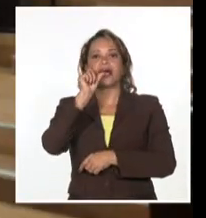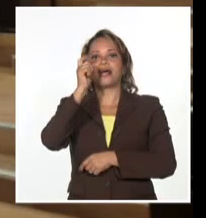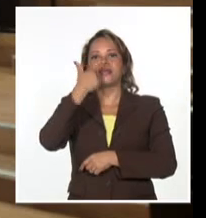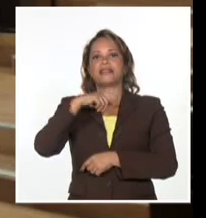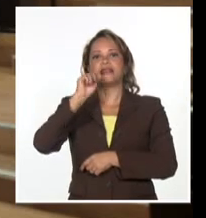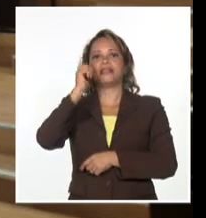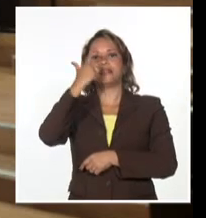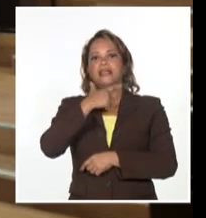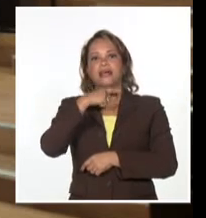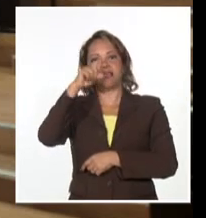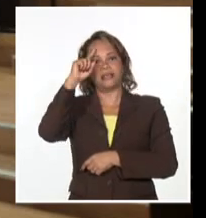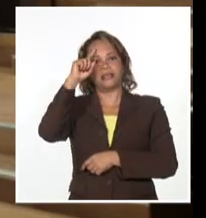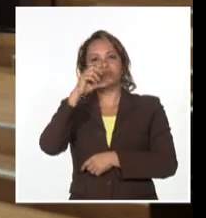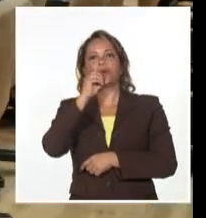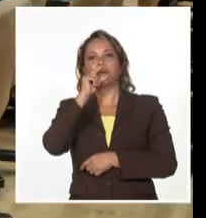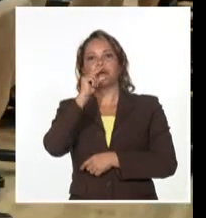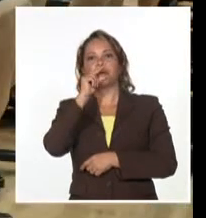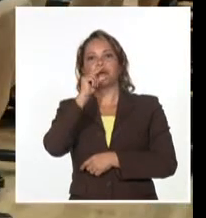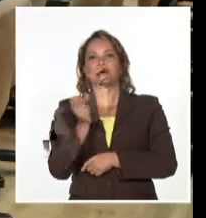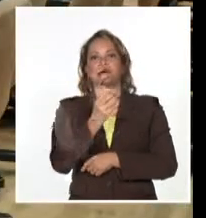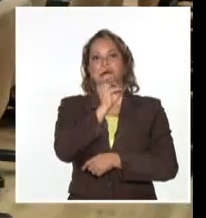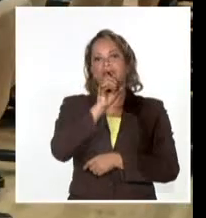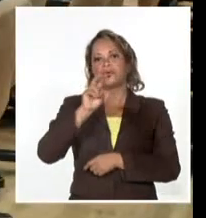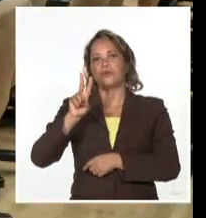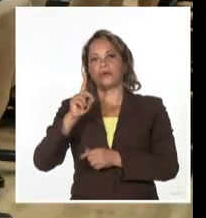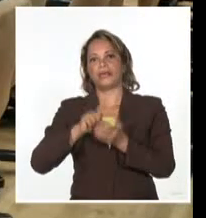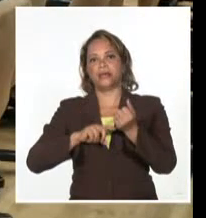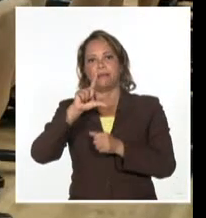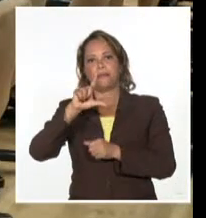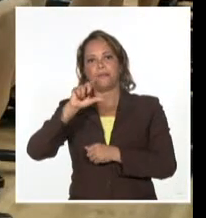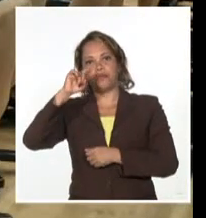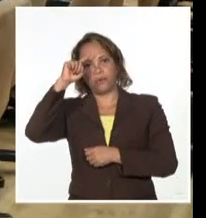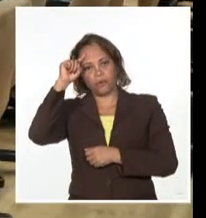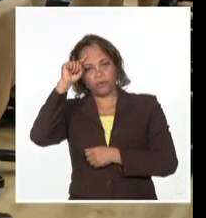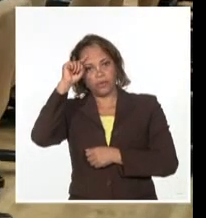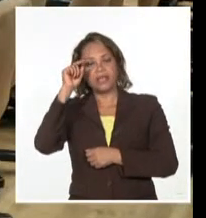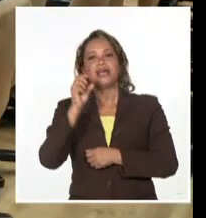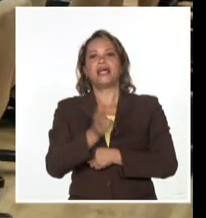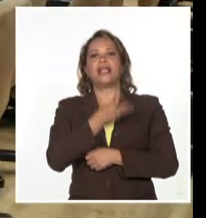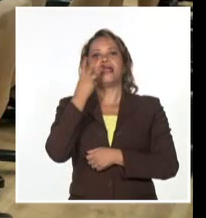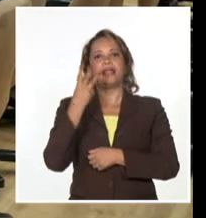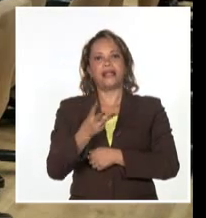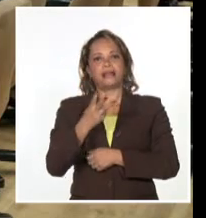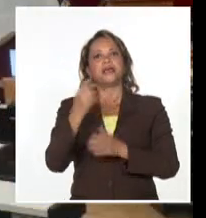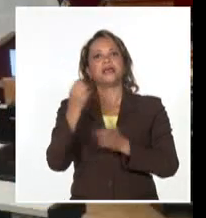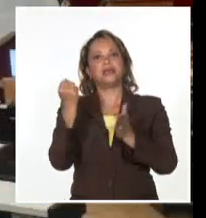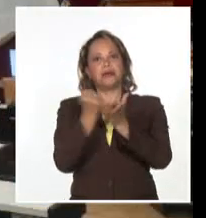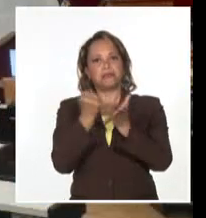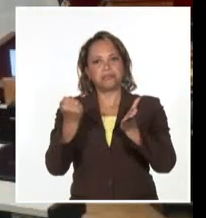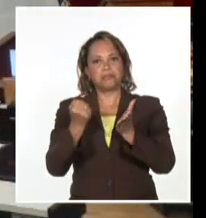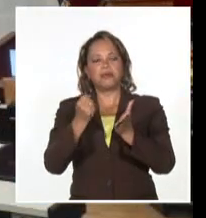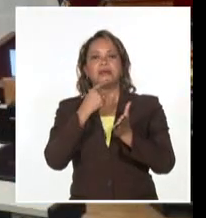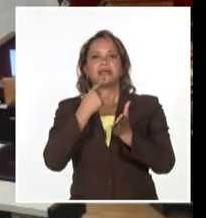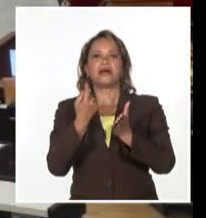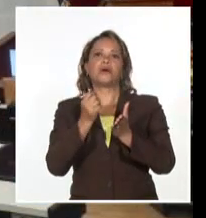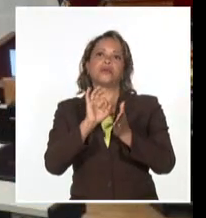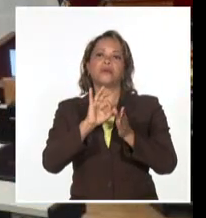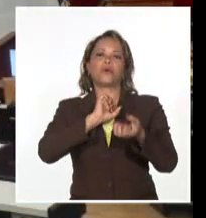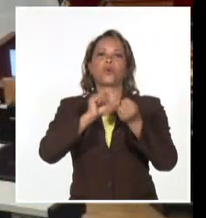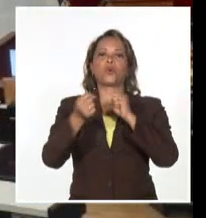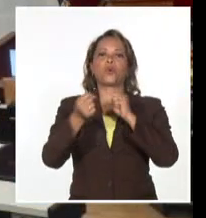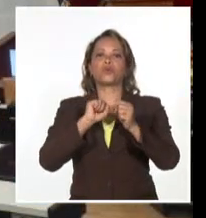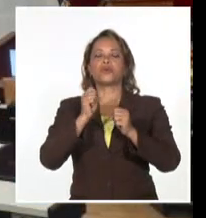Soberana 02 y Soberana Plus, obtuvieron el registro sanitario que otorga el Centro Estatal para el Control de Medicamentos,